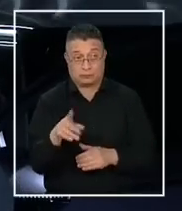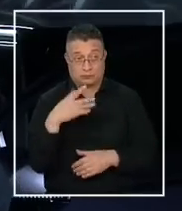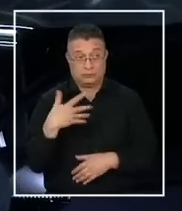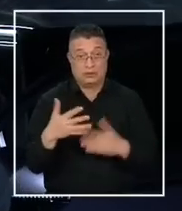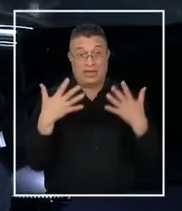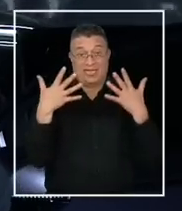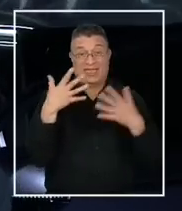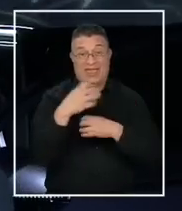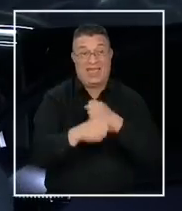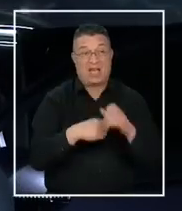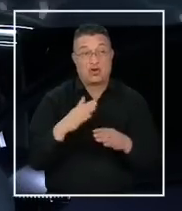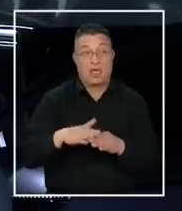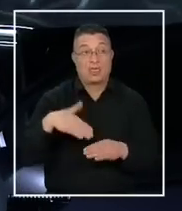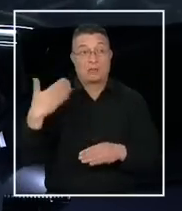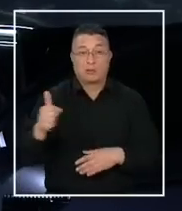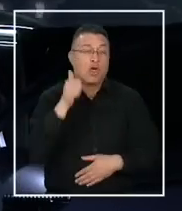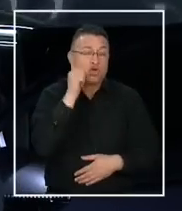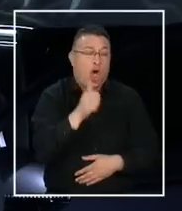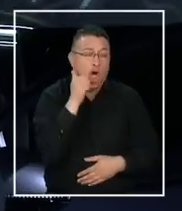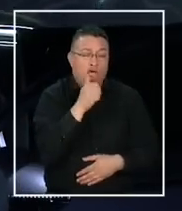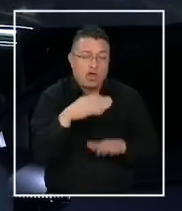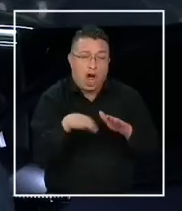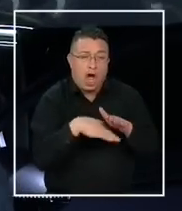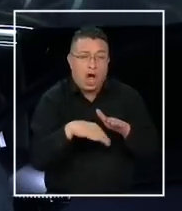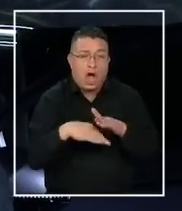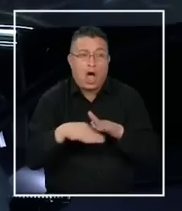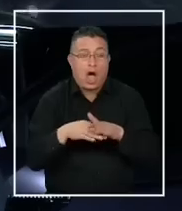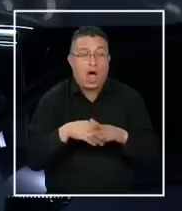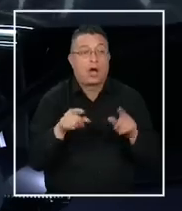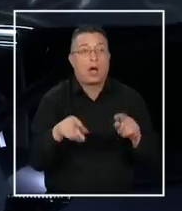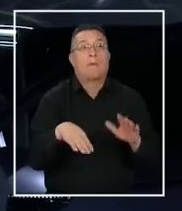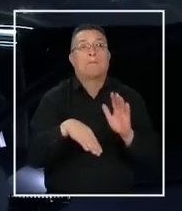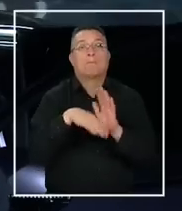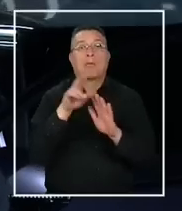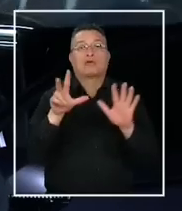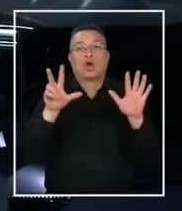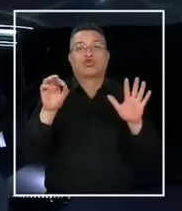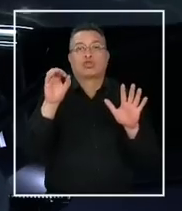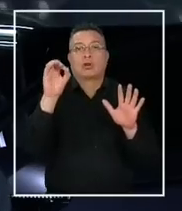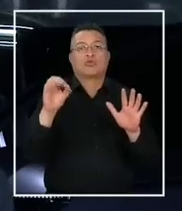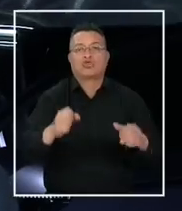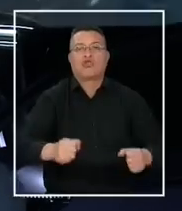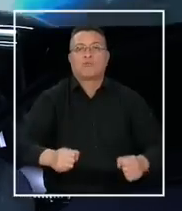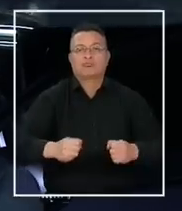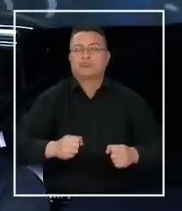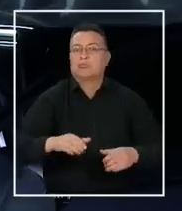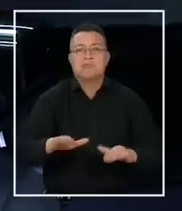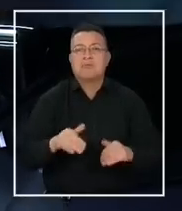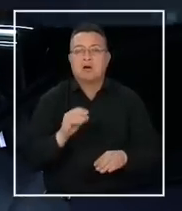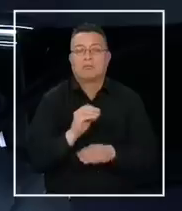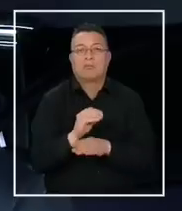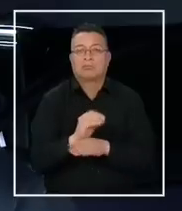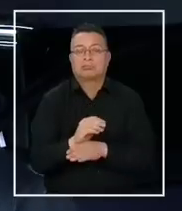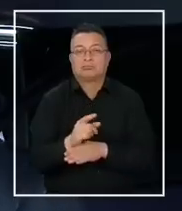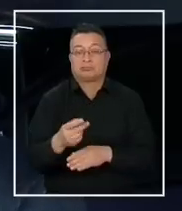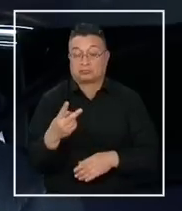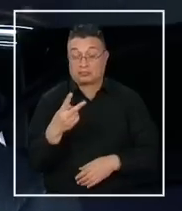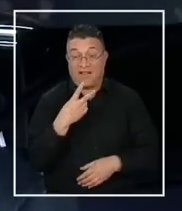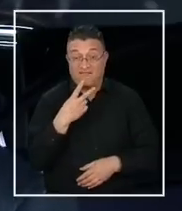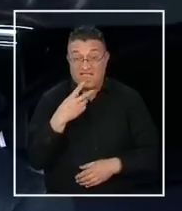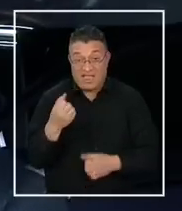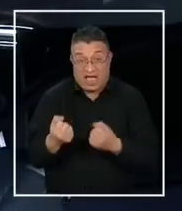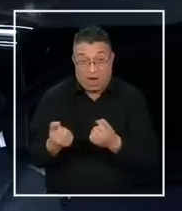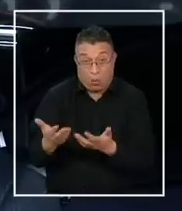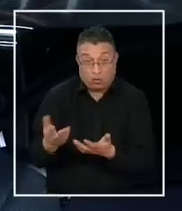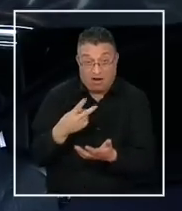después de 10 años usando el vehículo todos los días, va a conservar más del 80% de su capacidad. Entonces la vida útil del vehículo va a